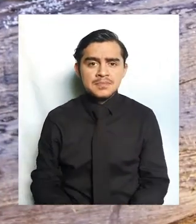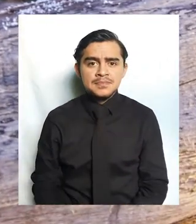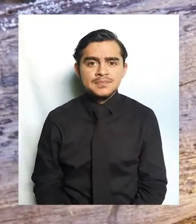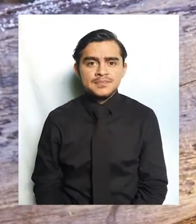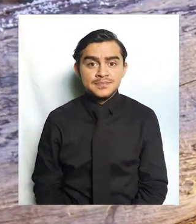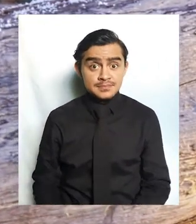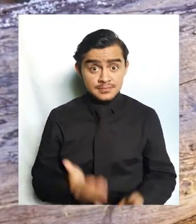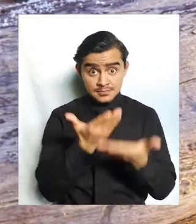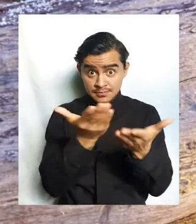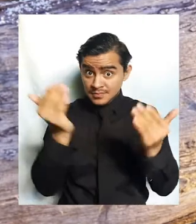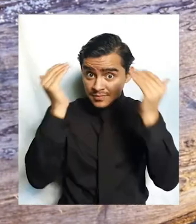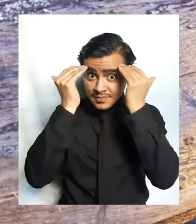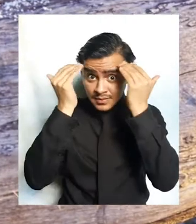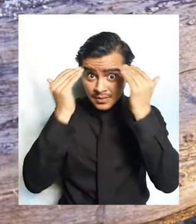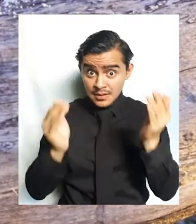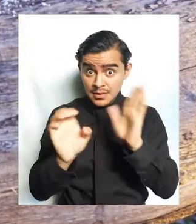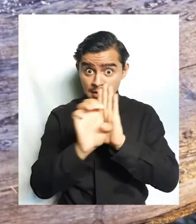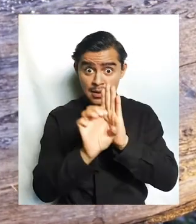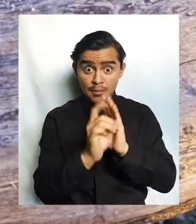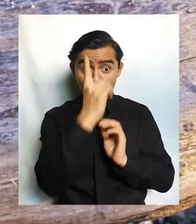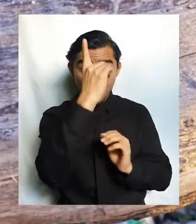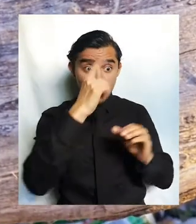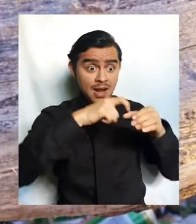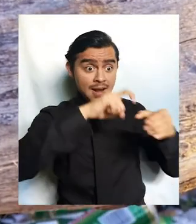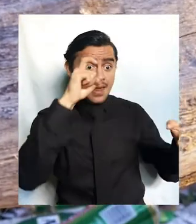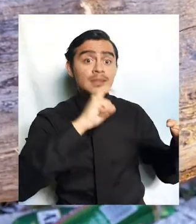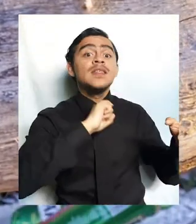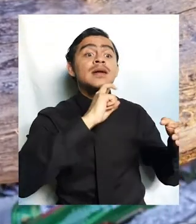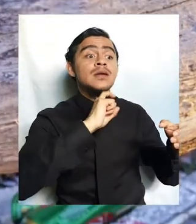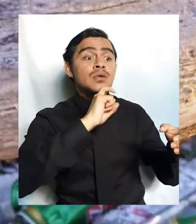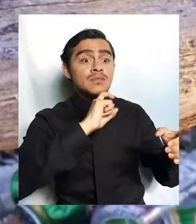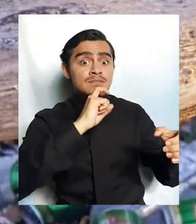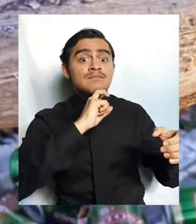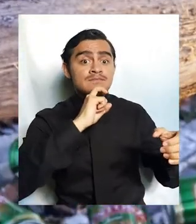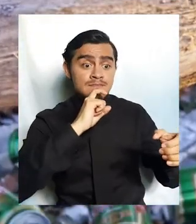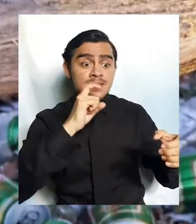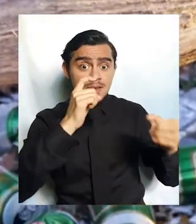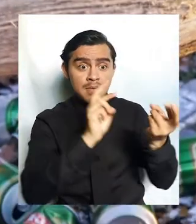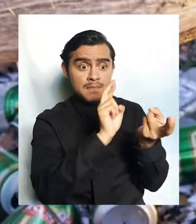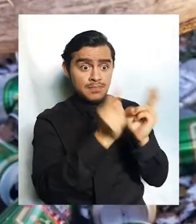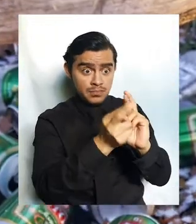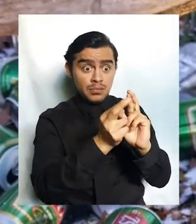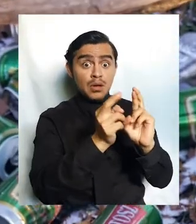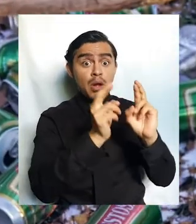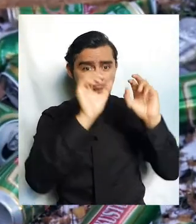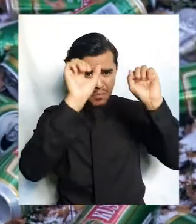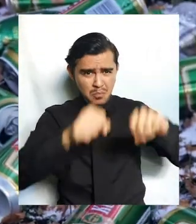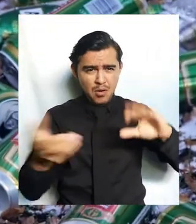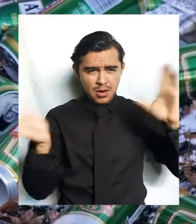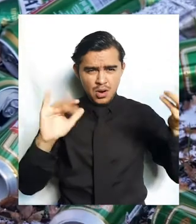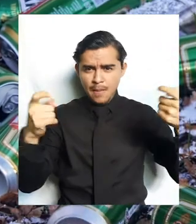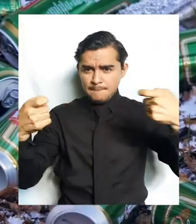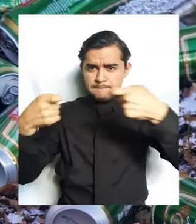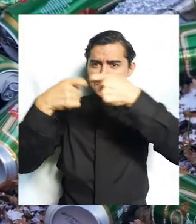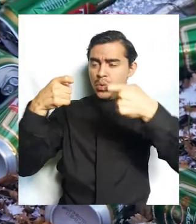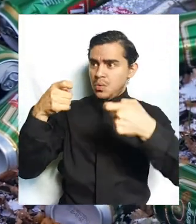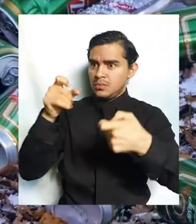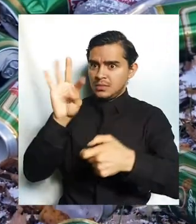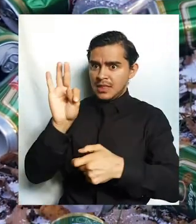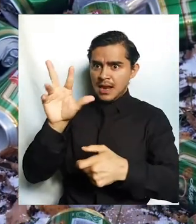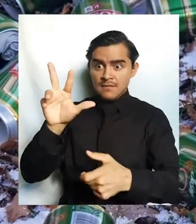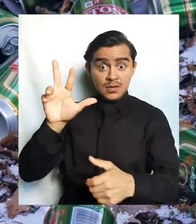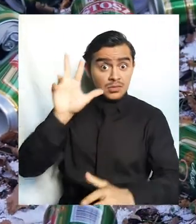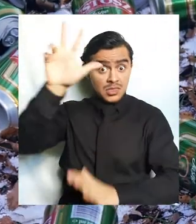¿Sabías que si reciclas una lata de aluminio, ayudas a ahorrar la energía suficiente como para encender un televisor por 3 horas?